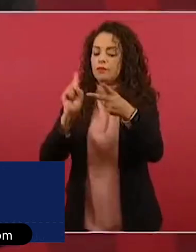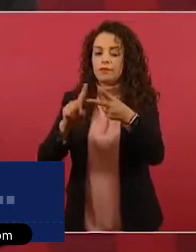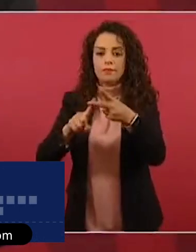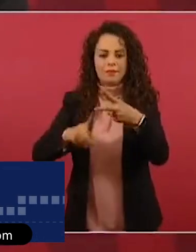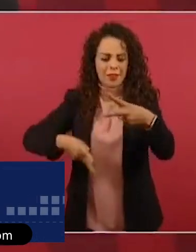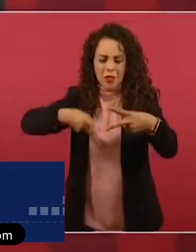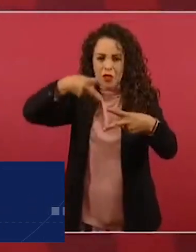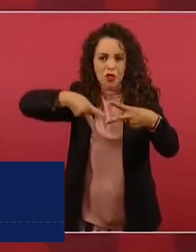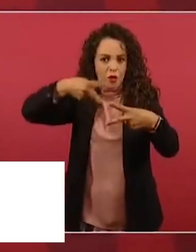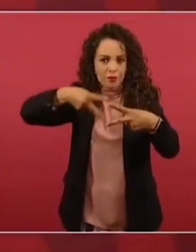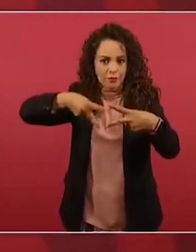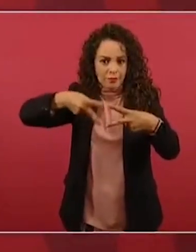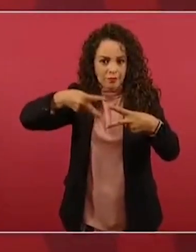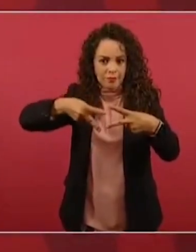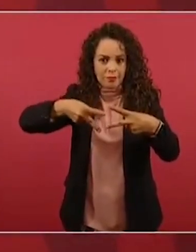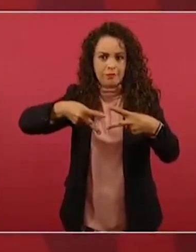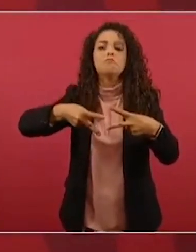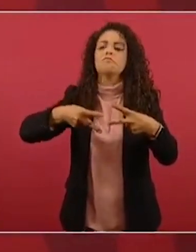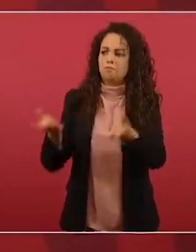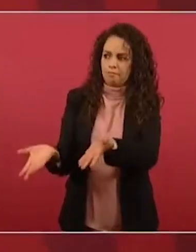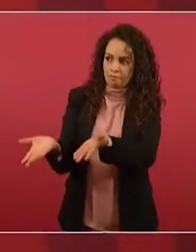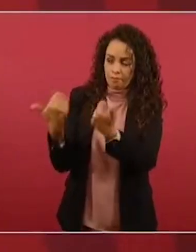dos que presenten pruebas.